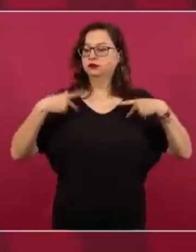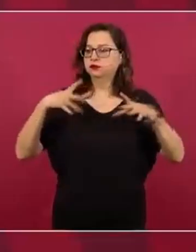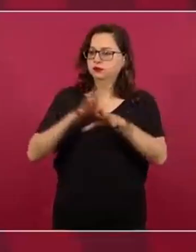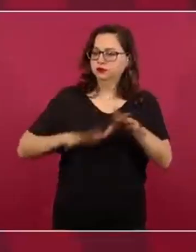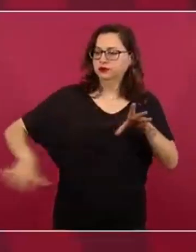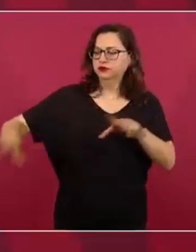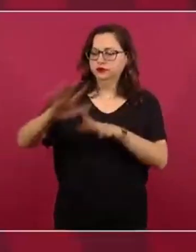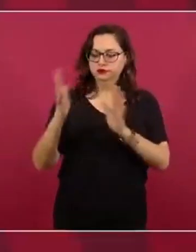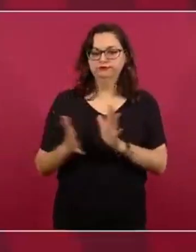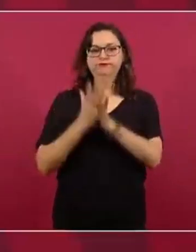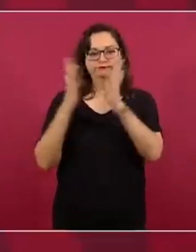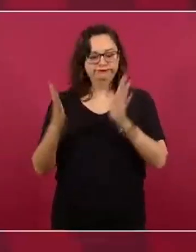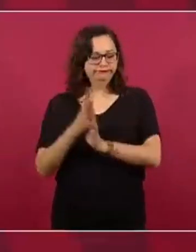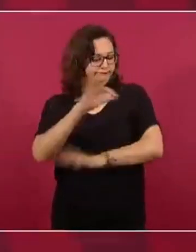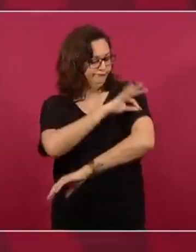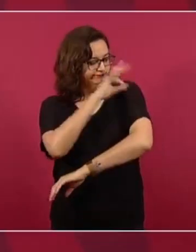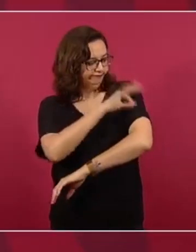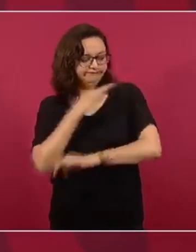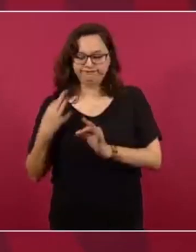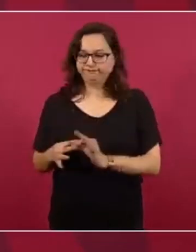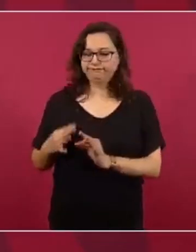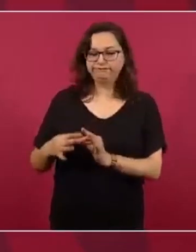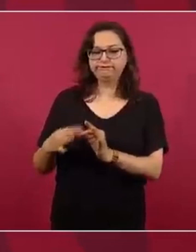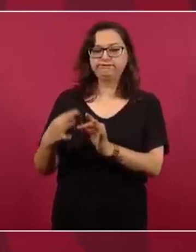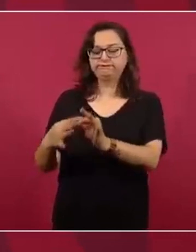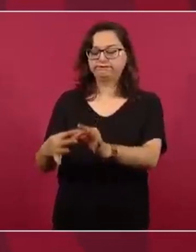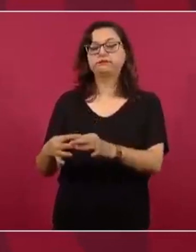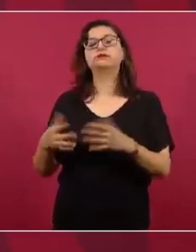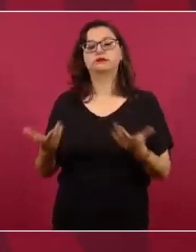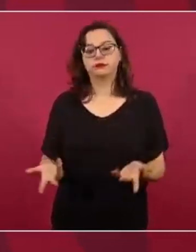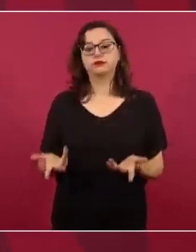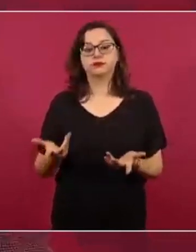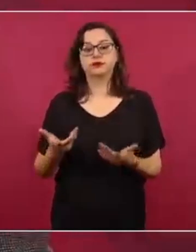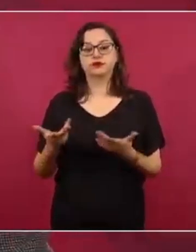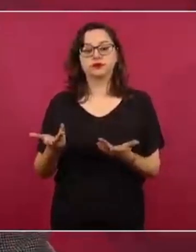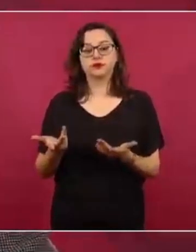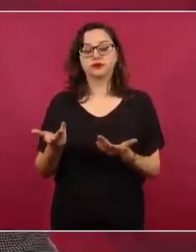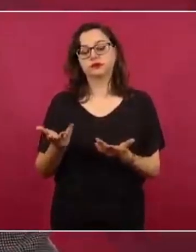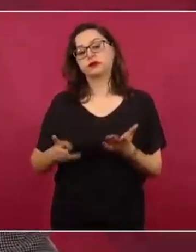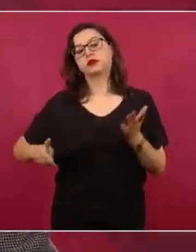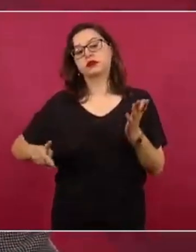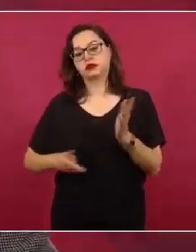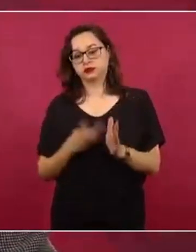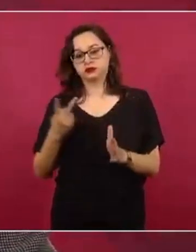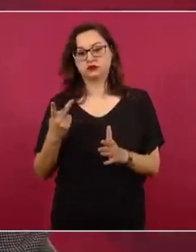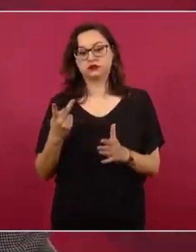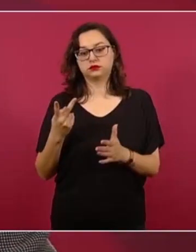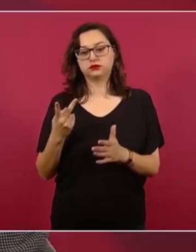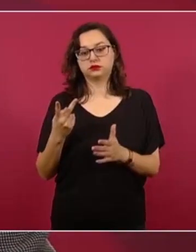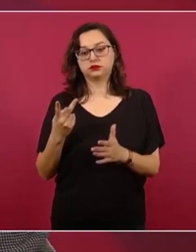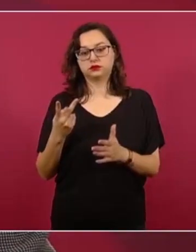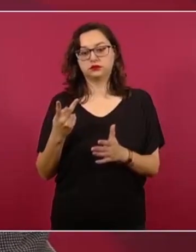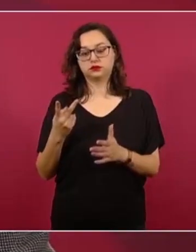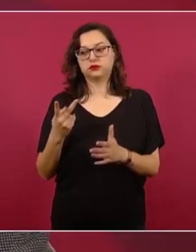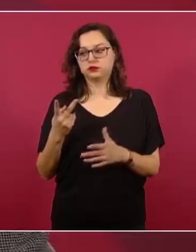aplicación y con ello, en una pausa nuevamente, podríamos decir, hacer un